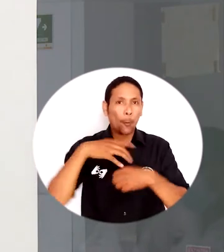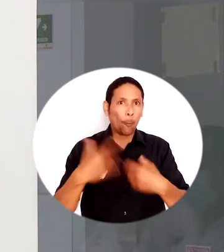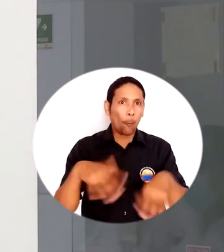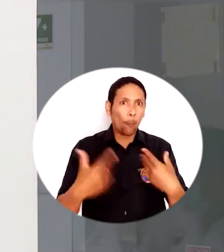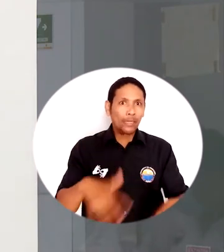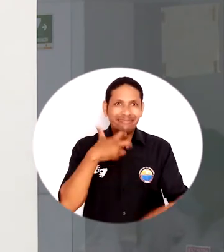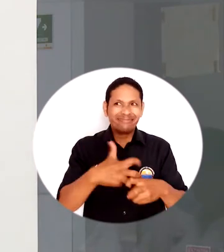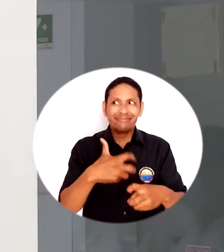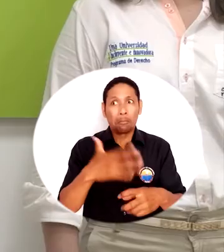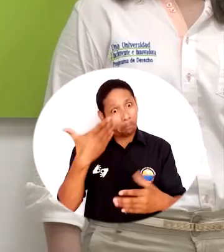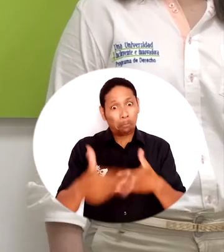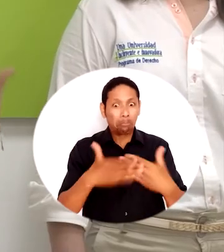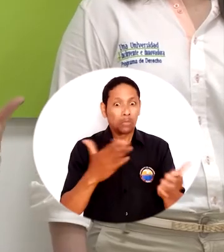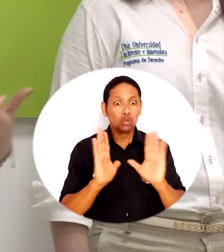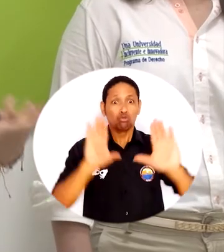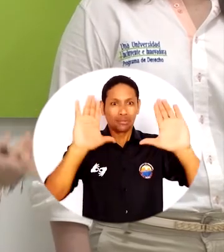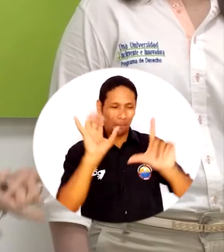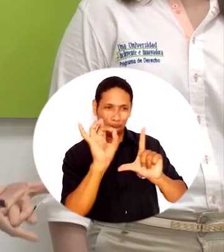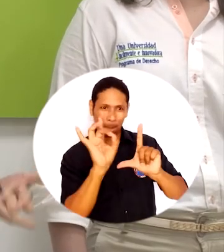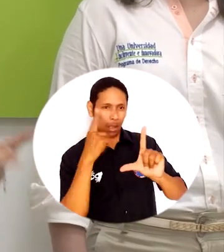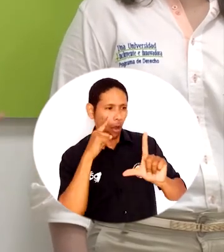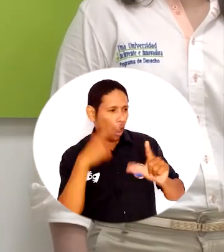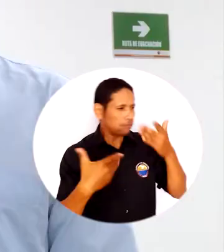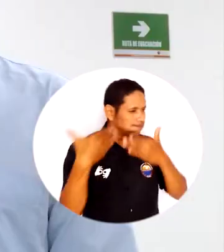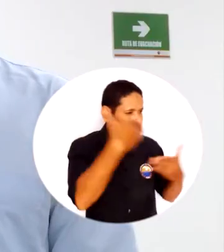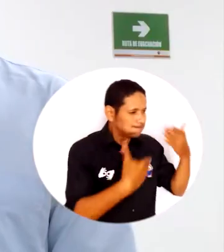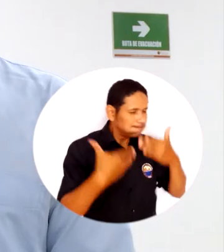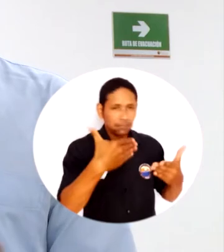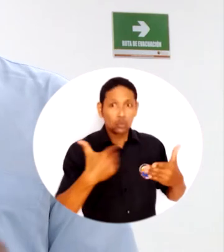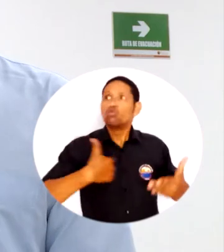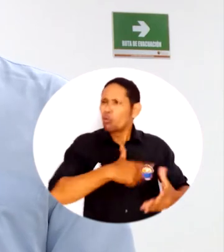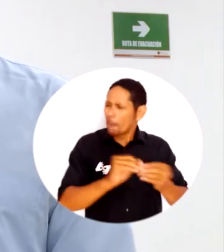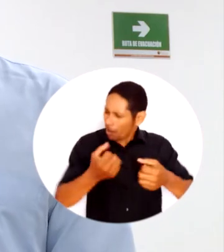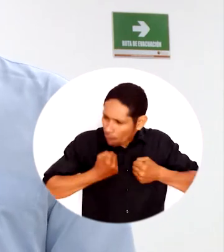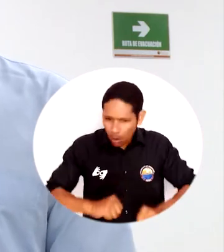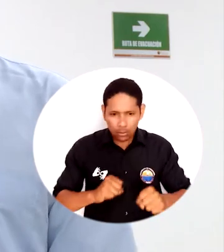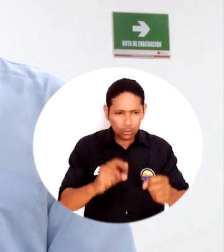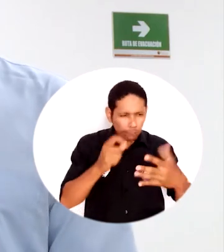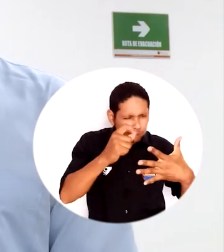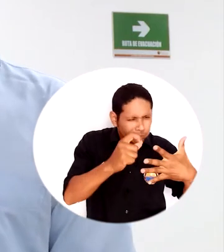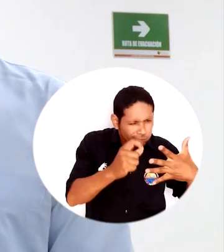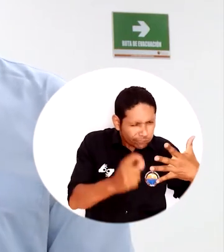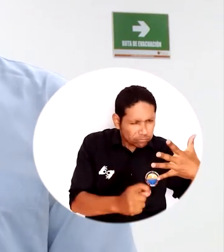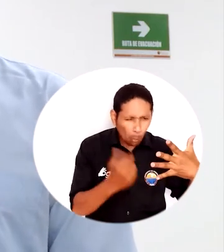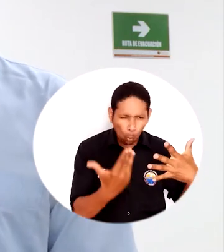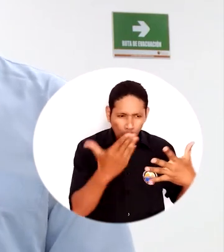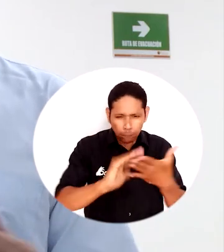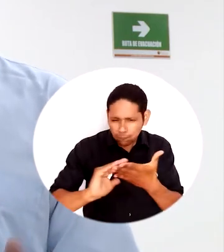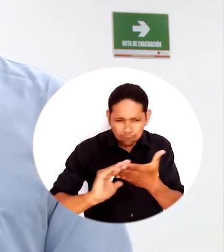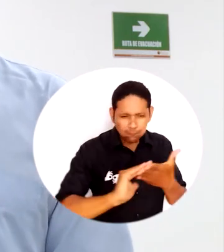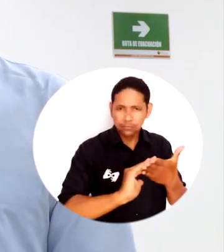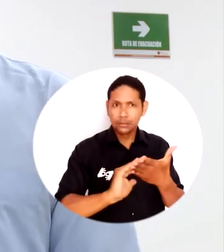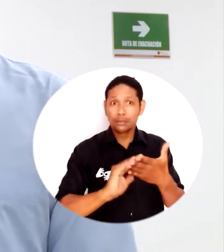pandemia el ejercicio fue completamente virtual. Eso nos lleva a esforzarnos más, a ser más minuciosos en la